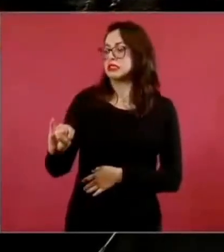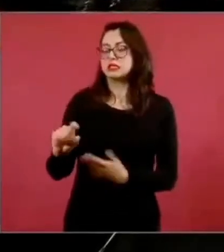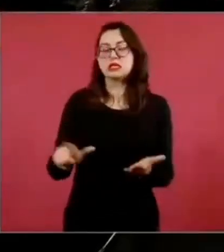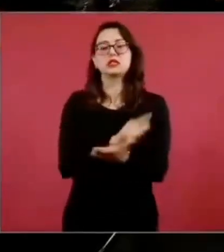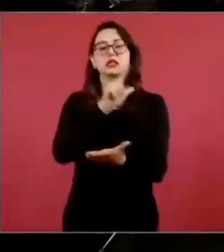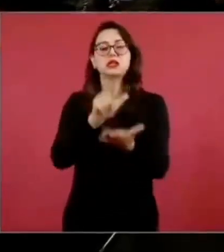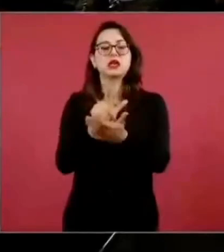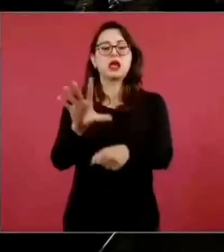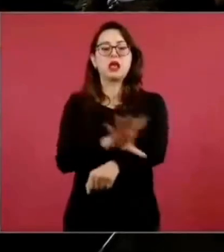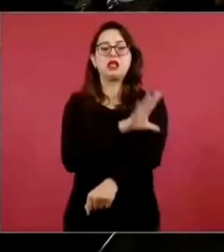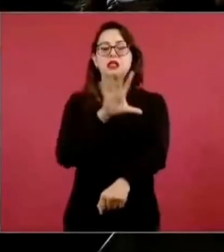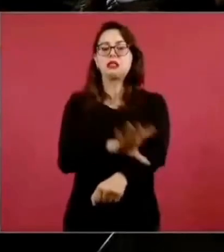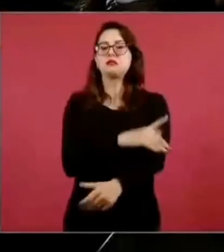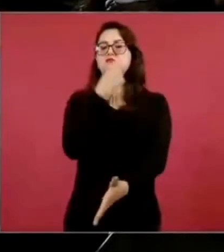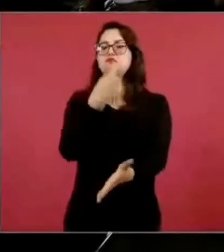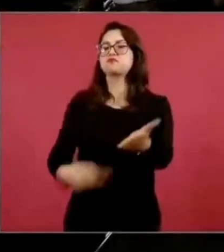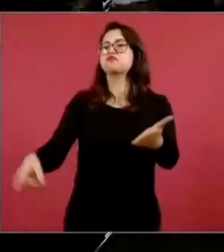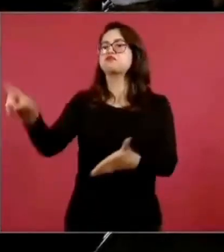Así